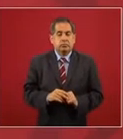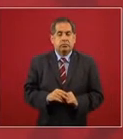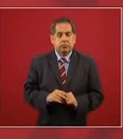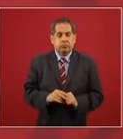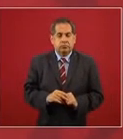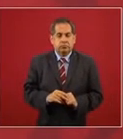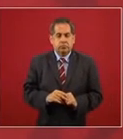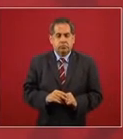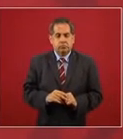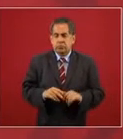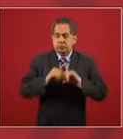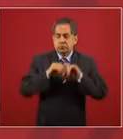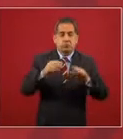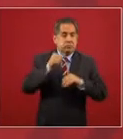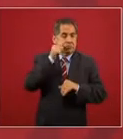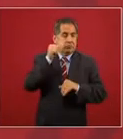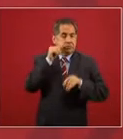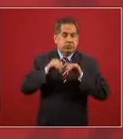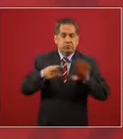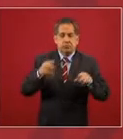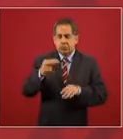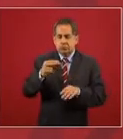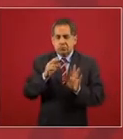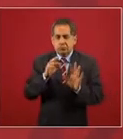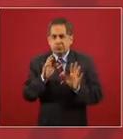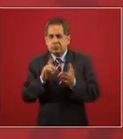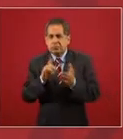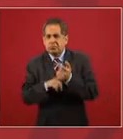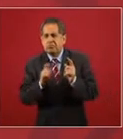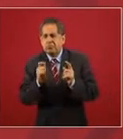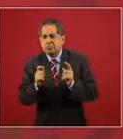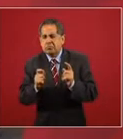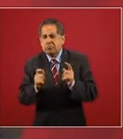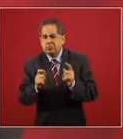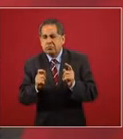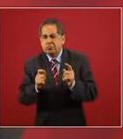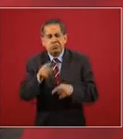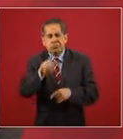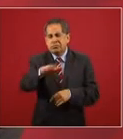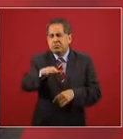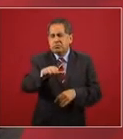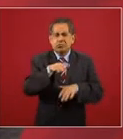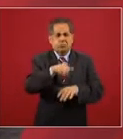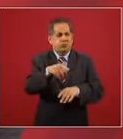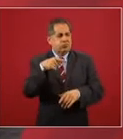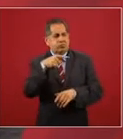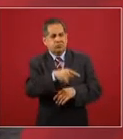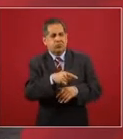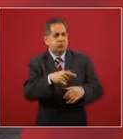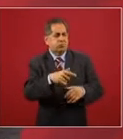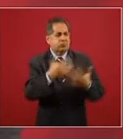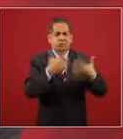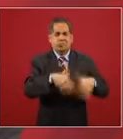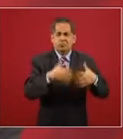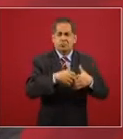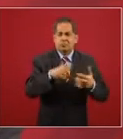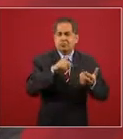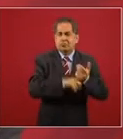se dio a conocer ayer fue lo de la planta de fertilizante